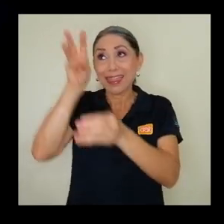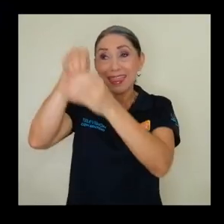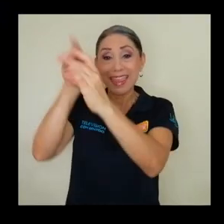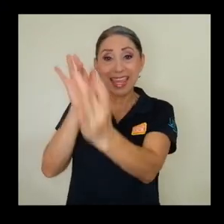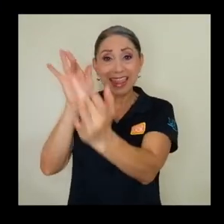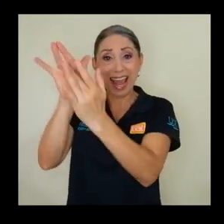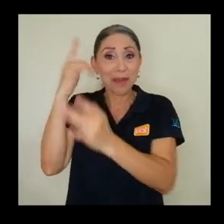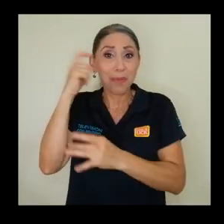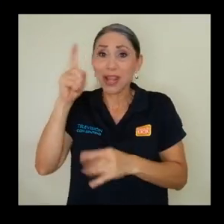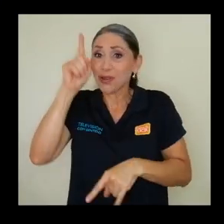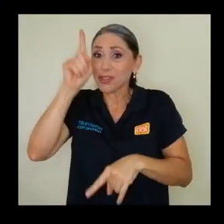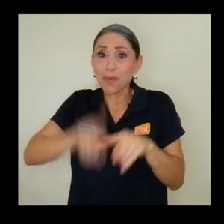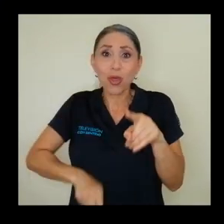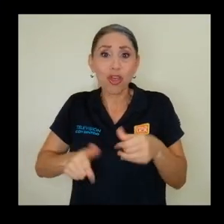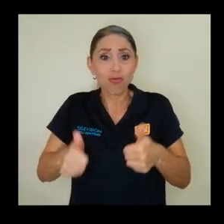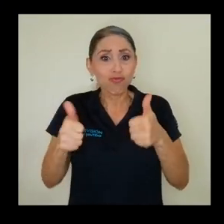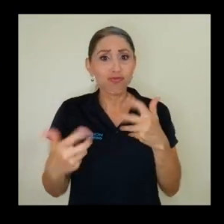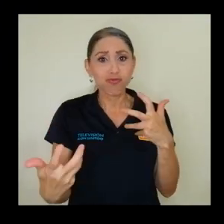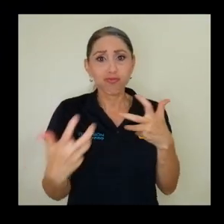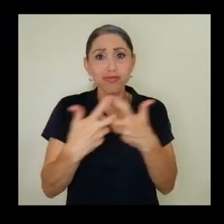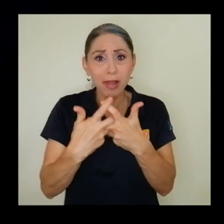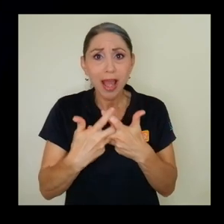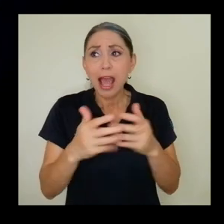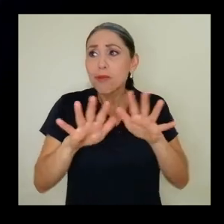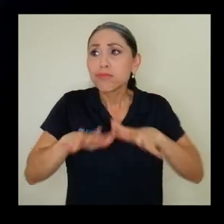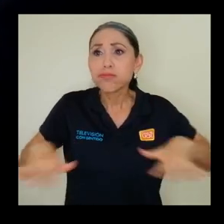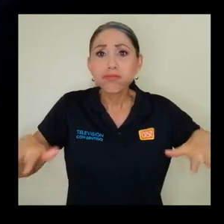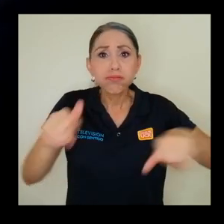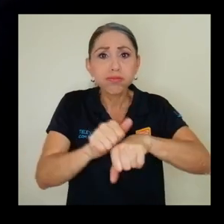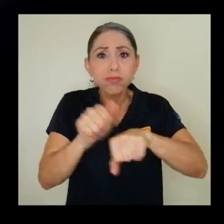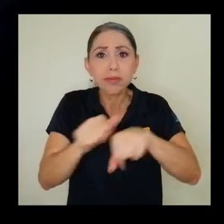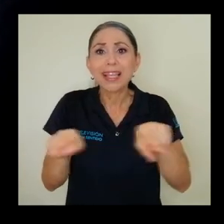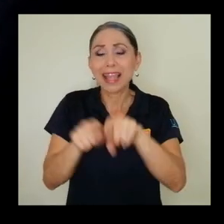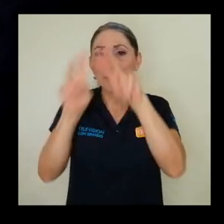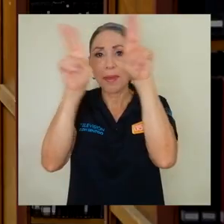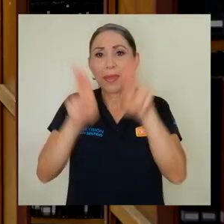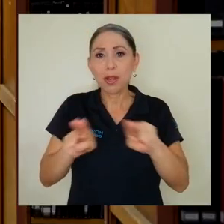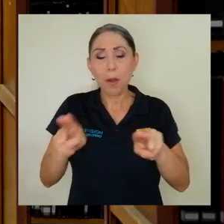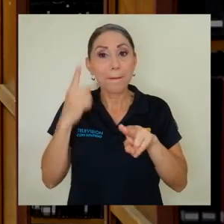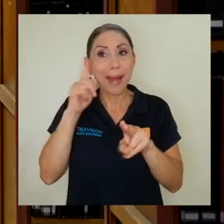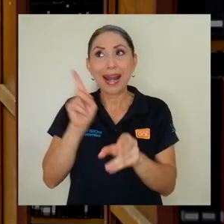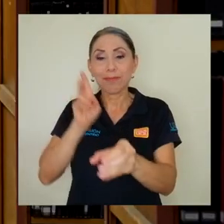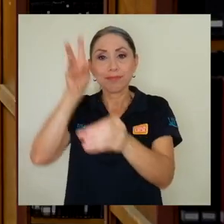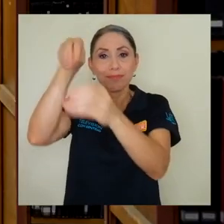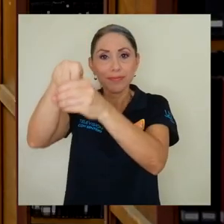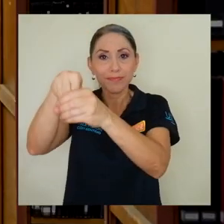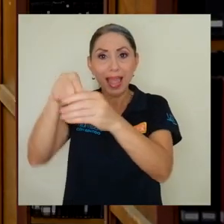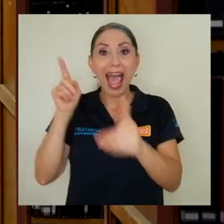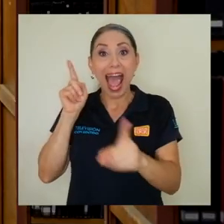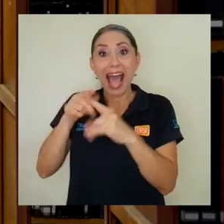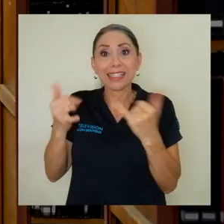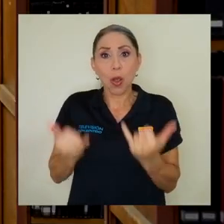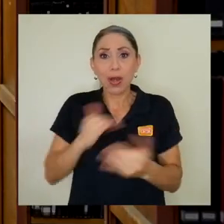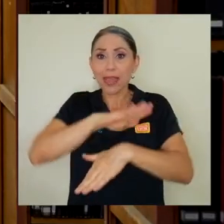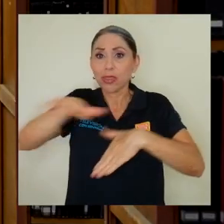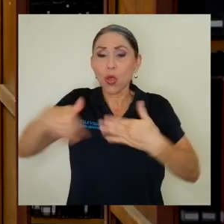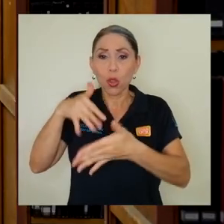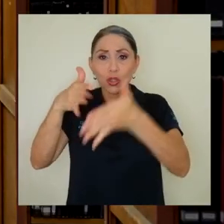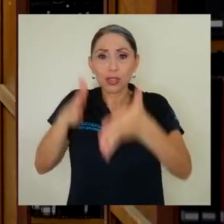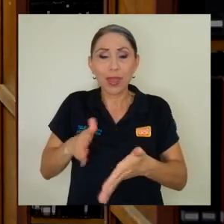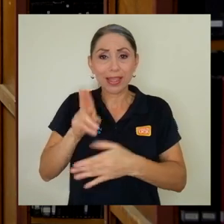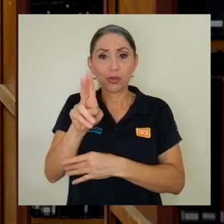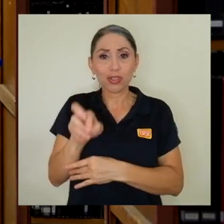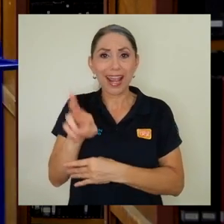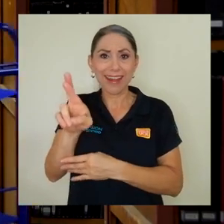los servidores físicos ni virtuales que se requieren para el resguardo de los trabajos finales de graduación. Hasta ahora, todas las personas estudiantes de la